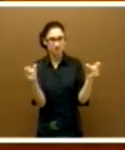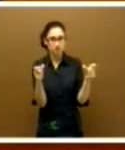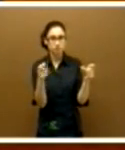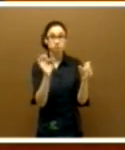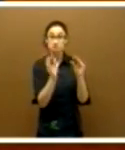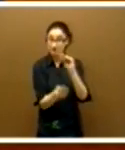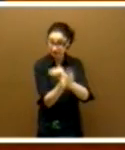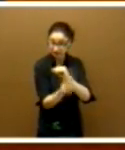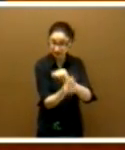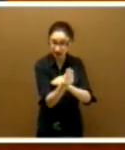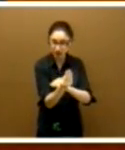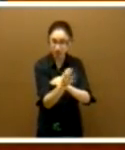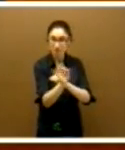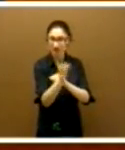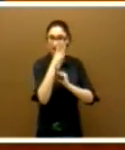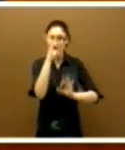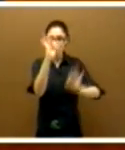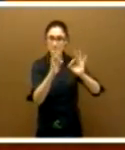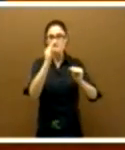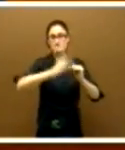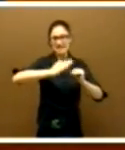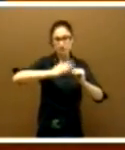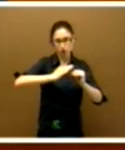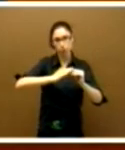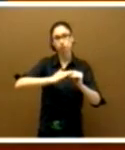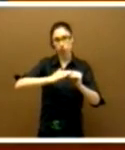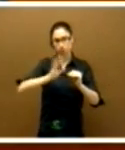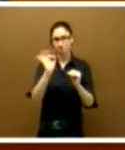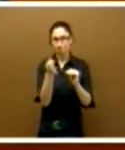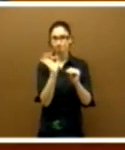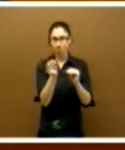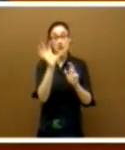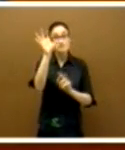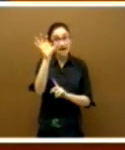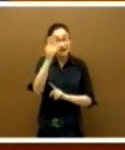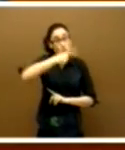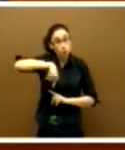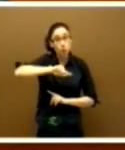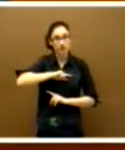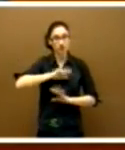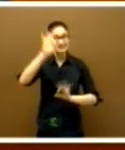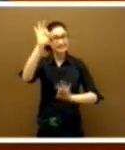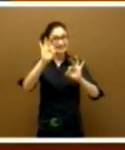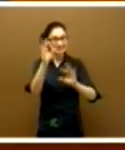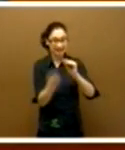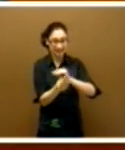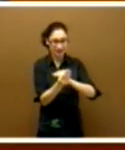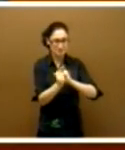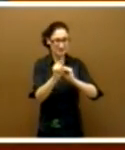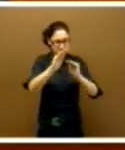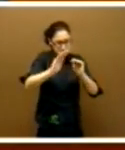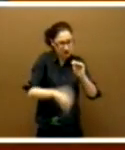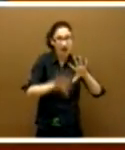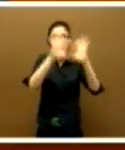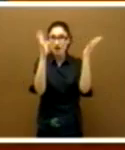es cierto, está en mínimos o bajo mínimos. Nuestro país tiene una de las tasas de natalidad más bajas del